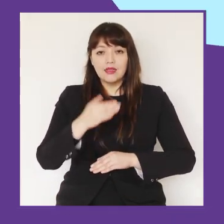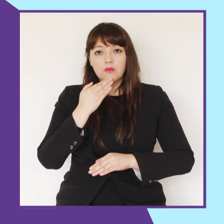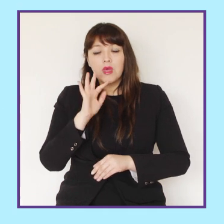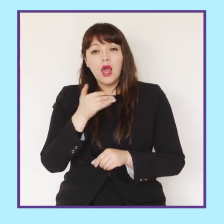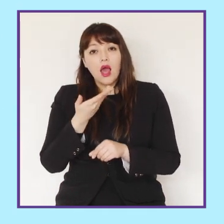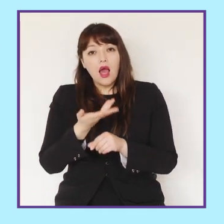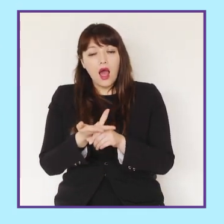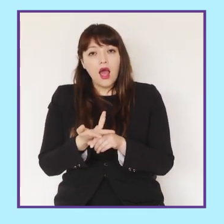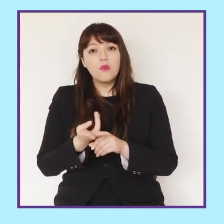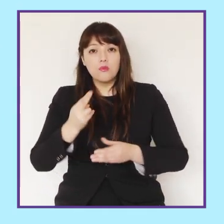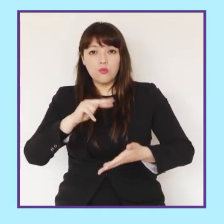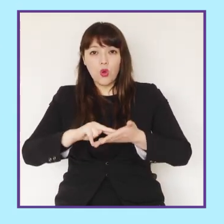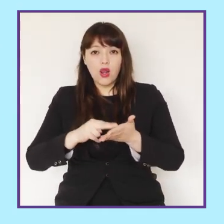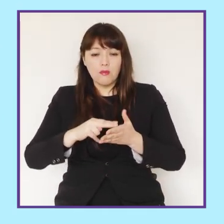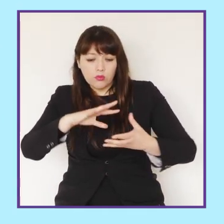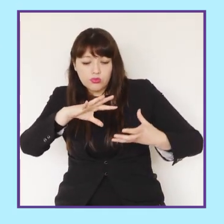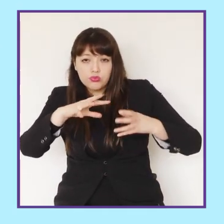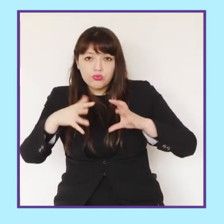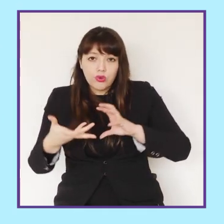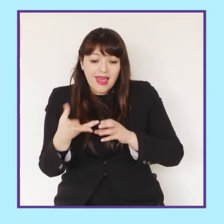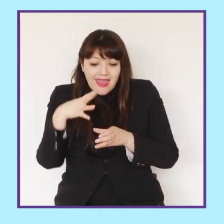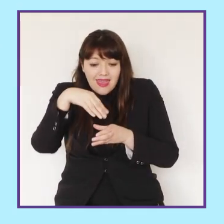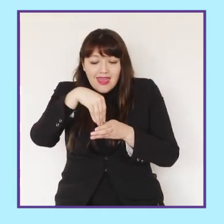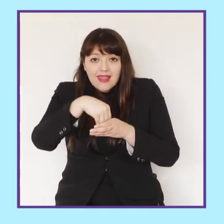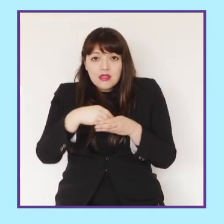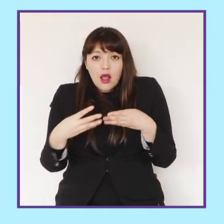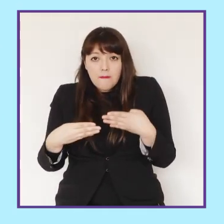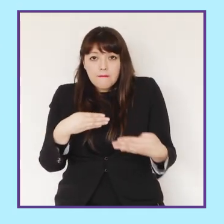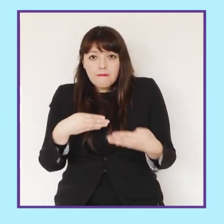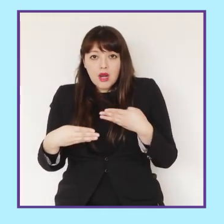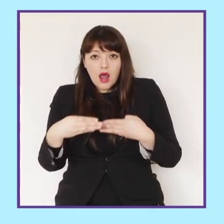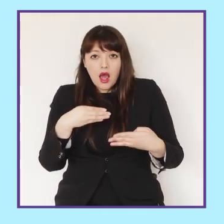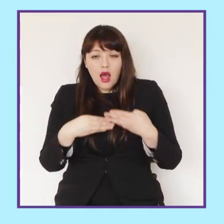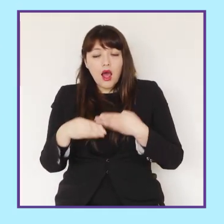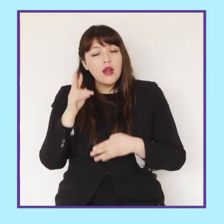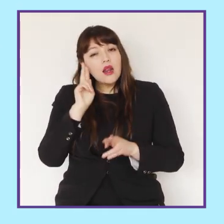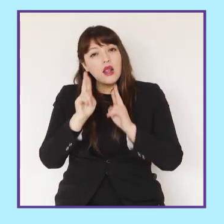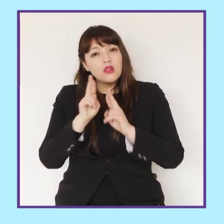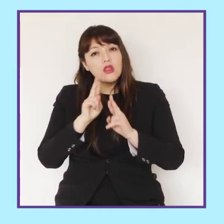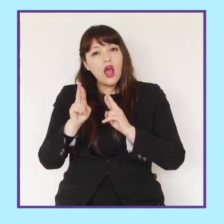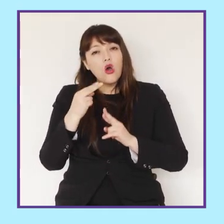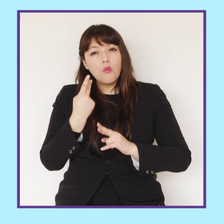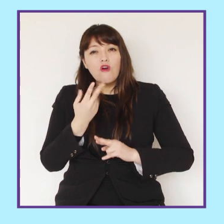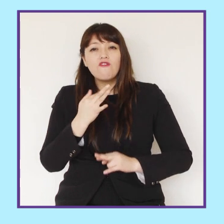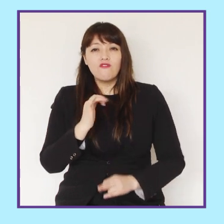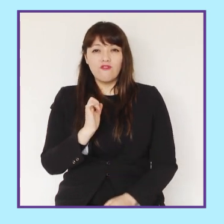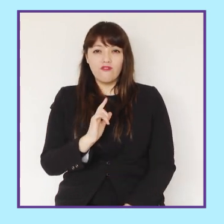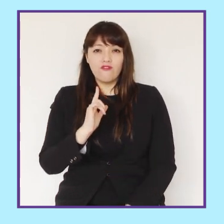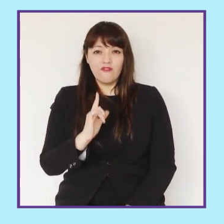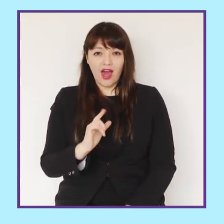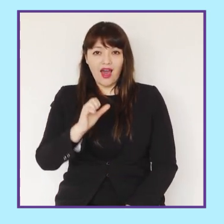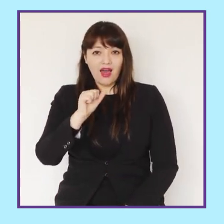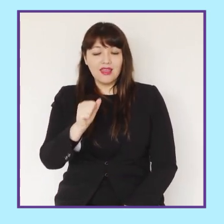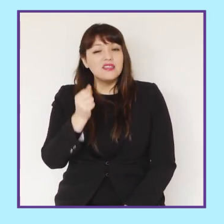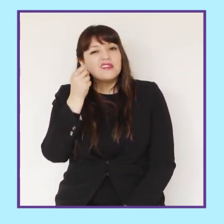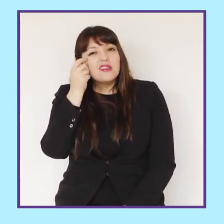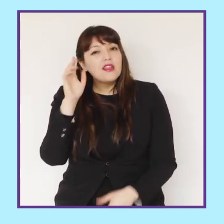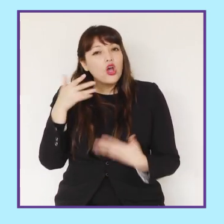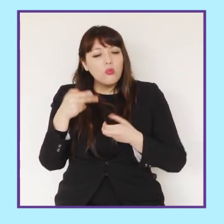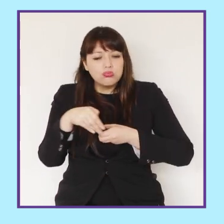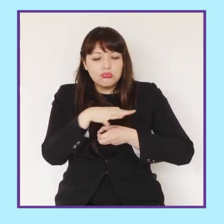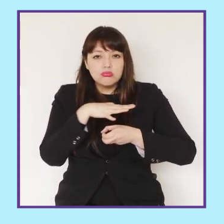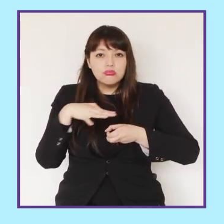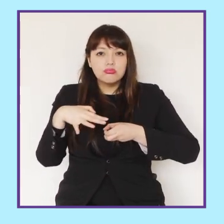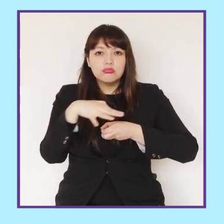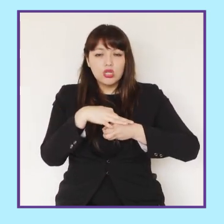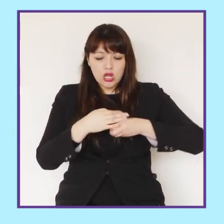fenómenos denominados de intraplaca, asociados a estructuras geológicas conocidas como fallas. Las fallas se entienden como